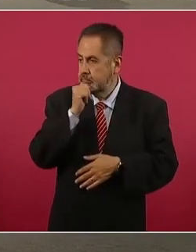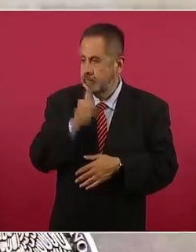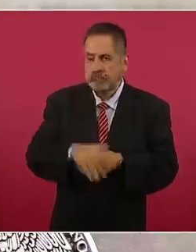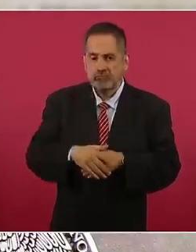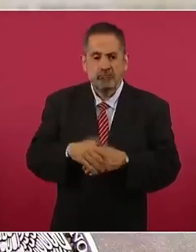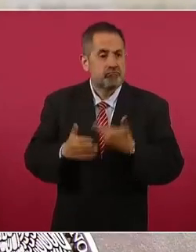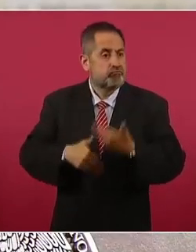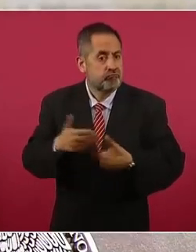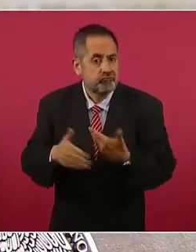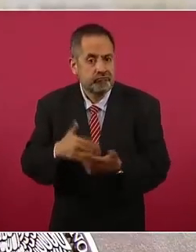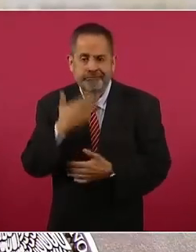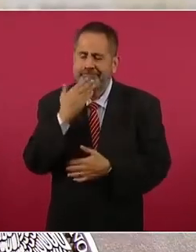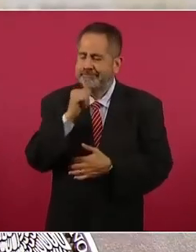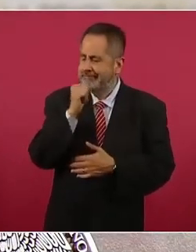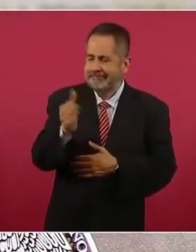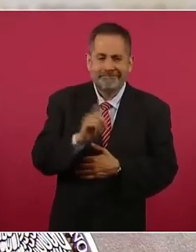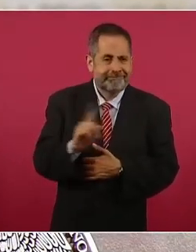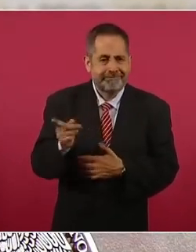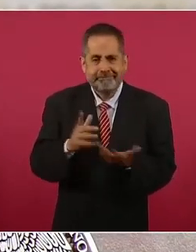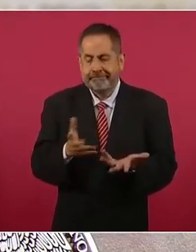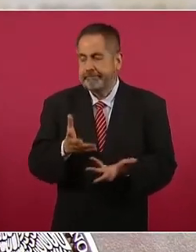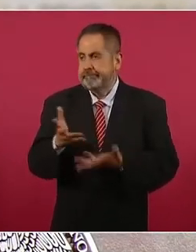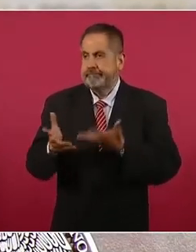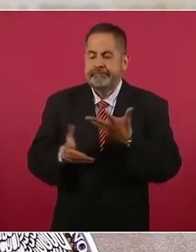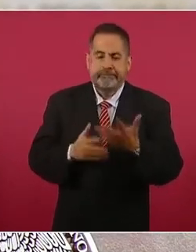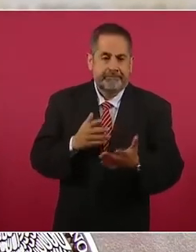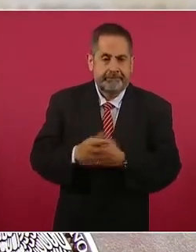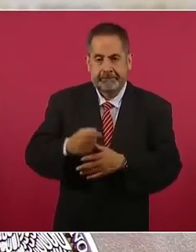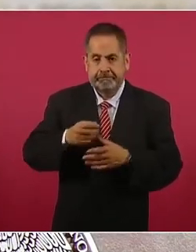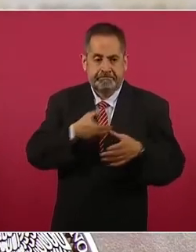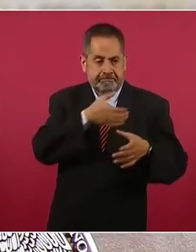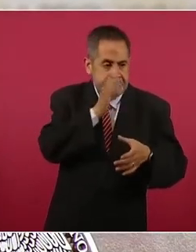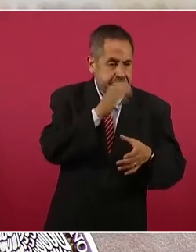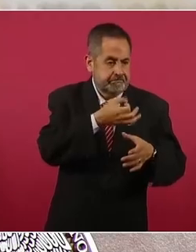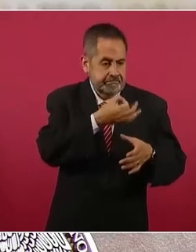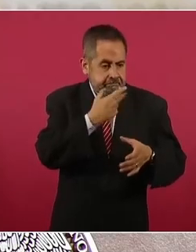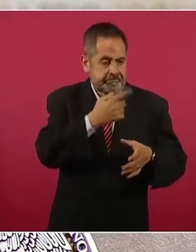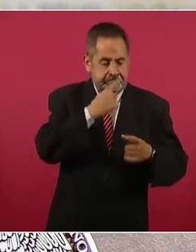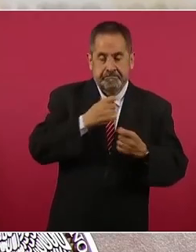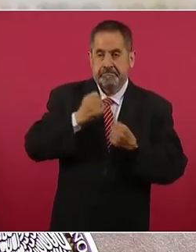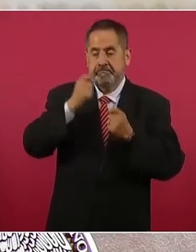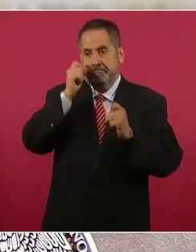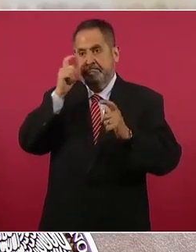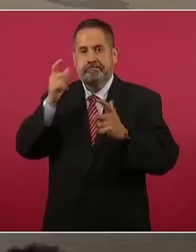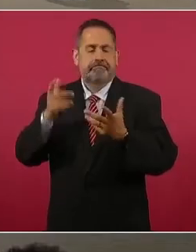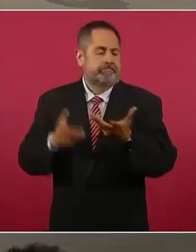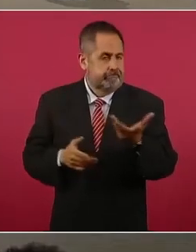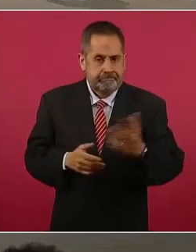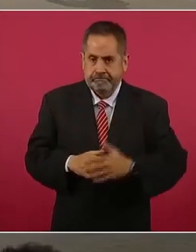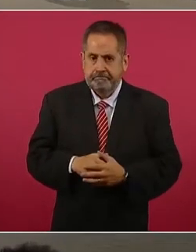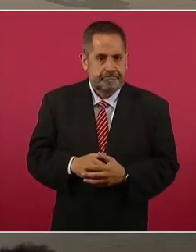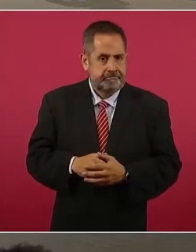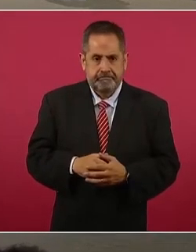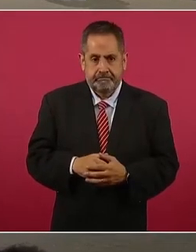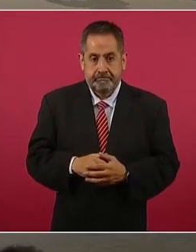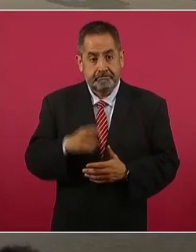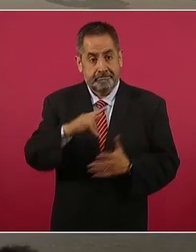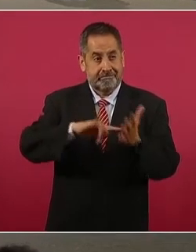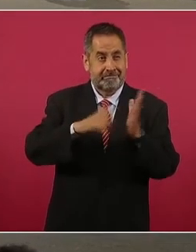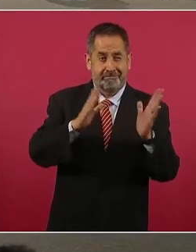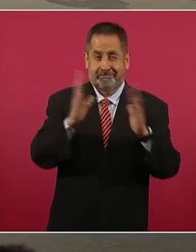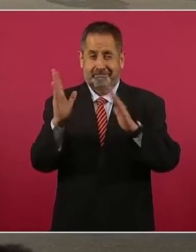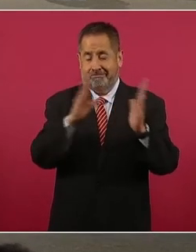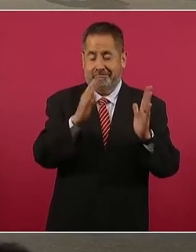productividad en general y mayor uso de estimulantes. No hay que olvidar que el posible efecto